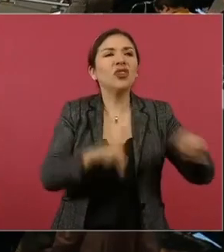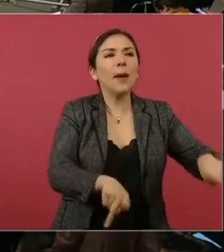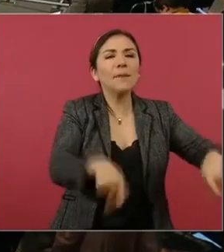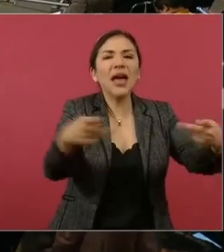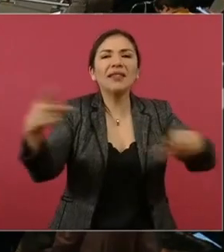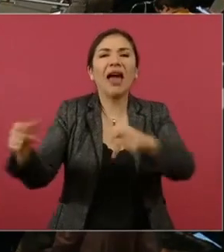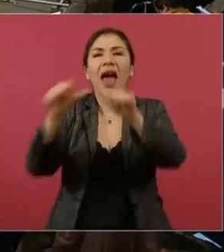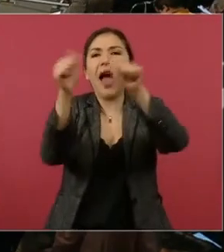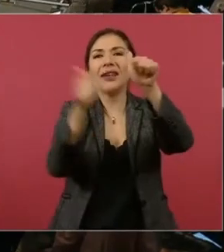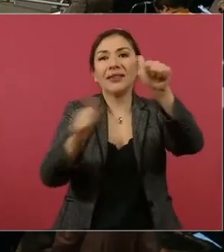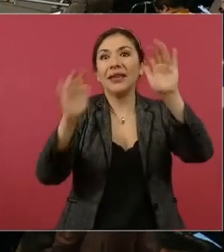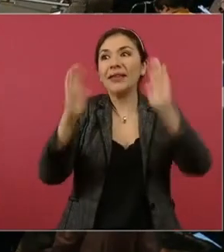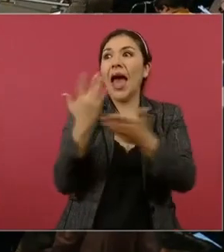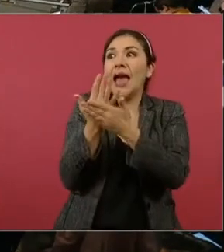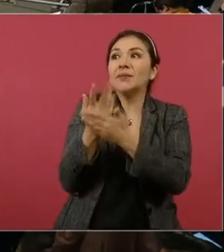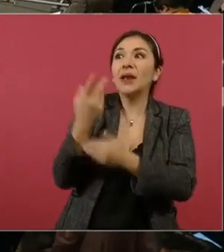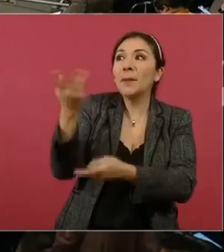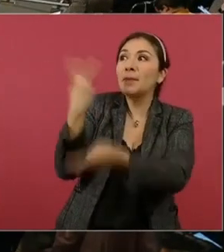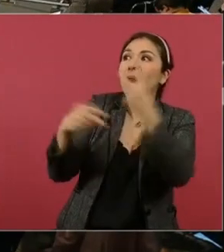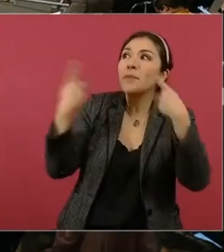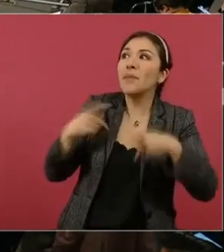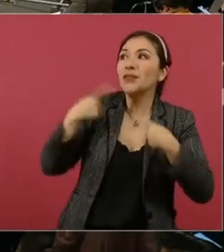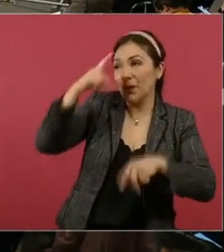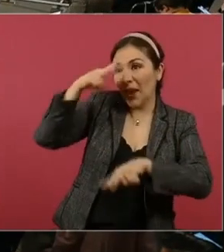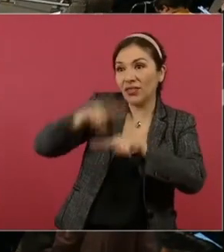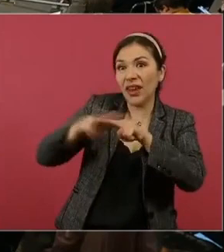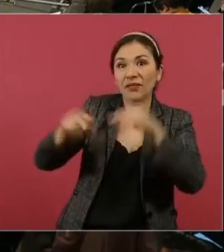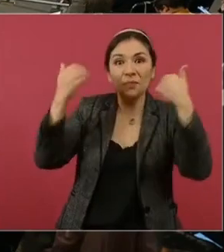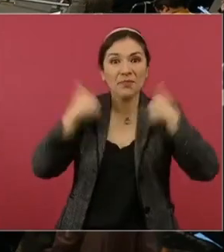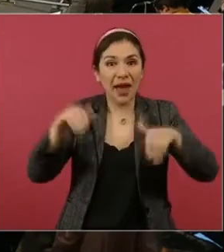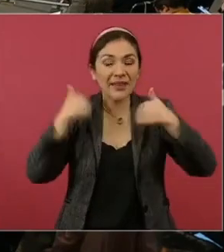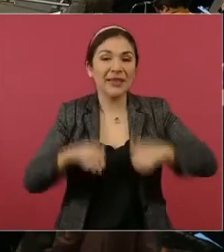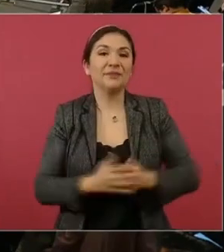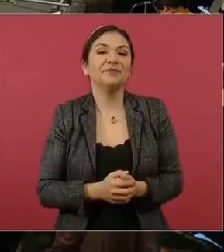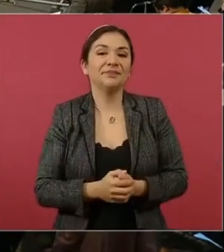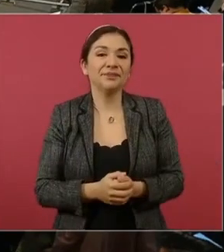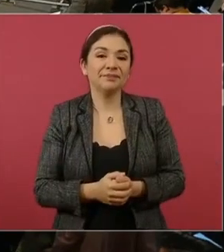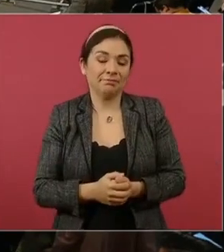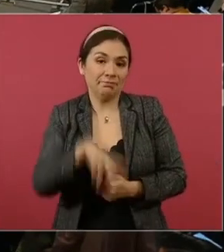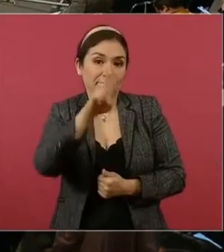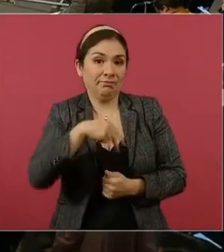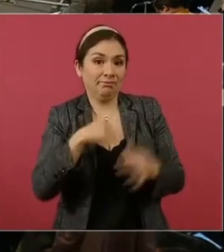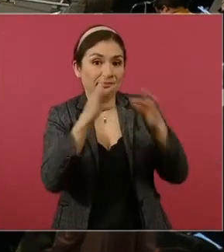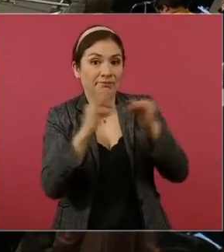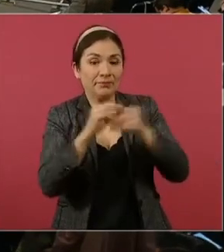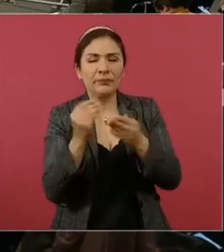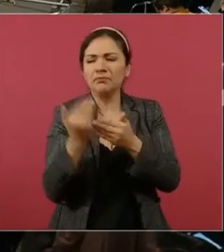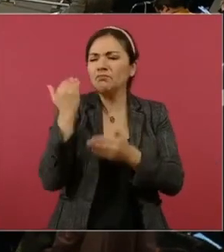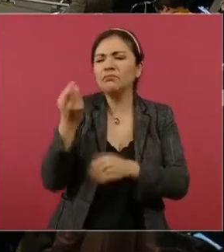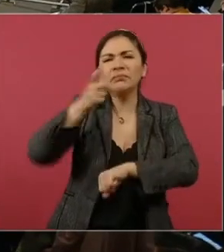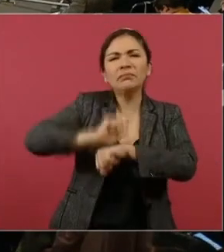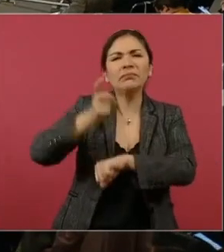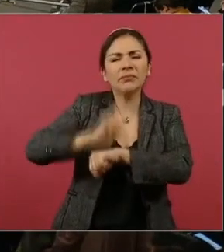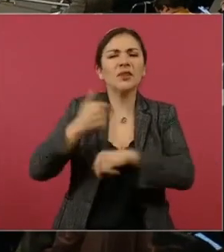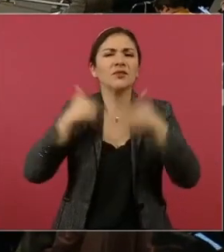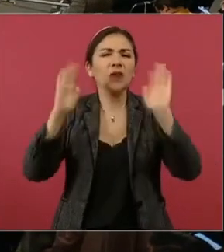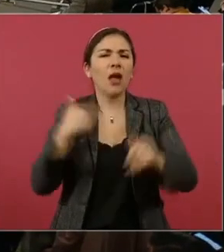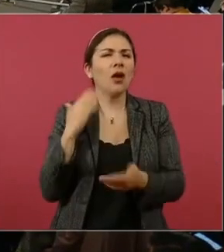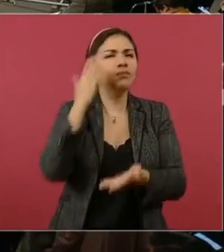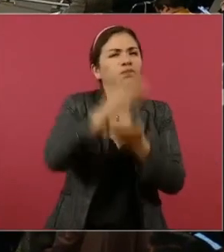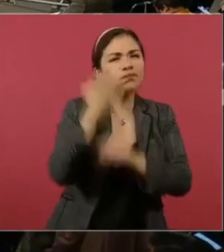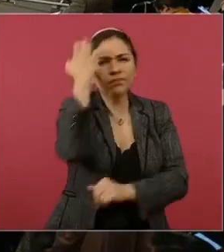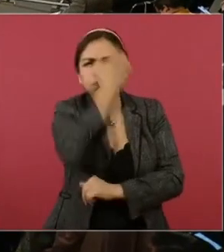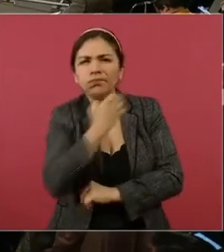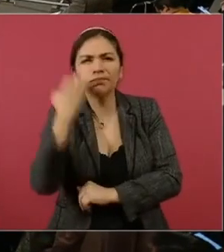que ya esperan a quienes lleguen a bordo del Tren Maya. Señor presidente, le informamos que en días pasados realizamos recorrido de